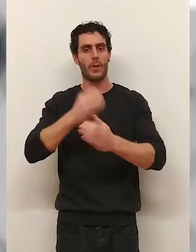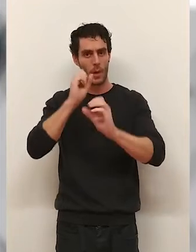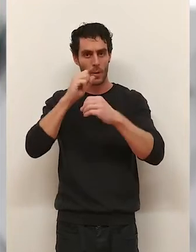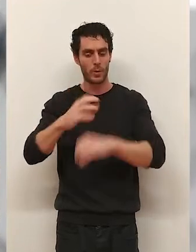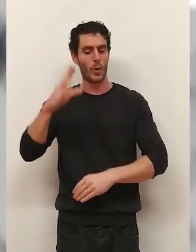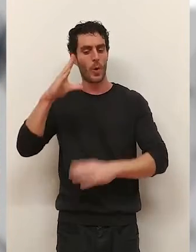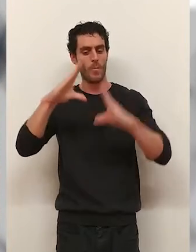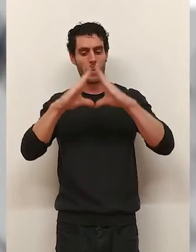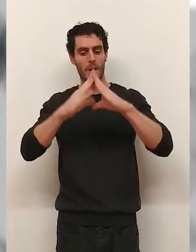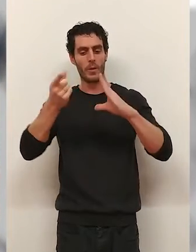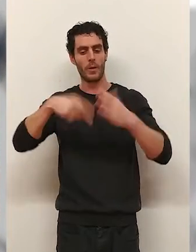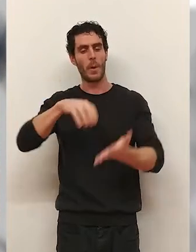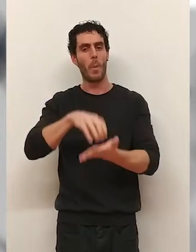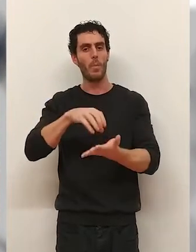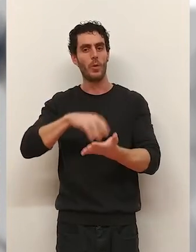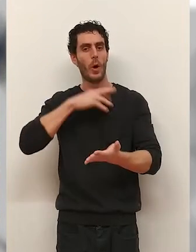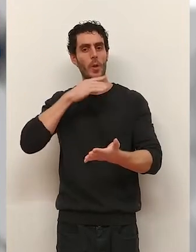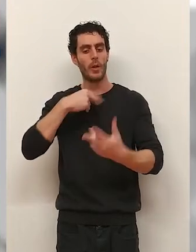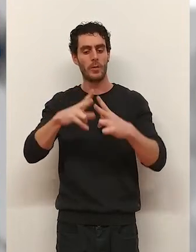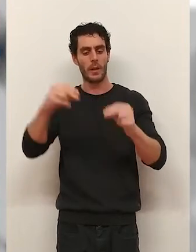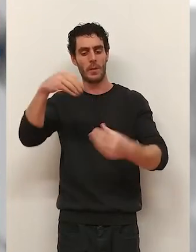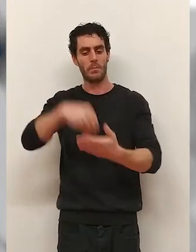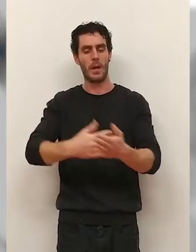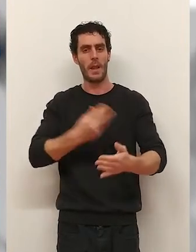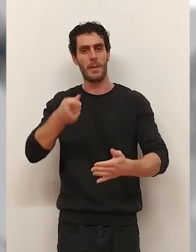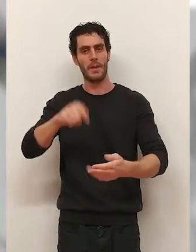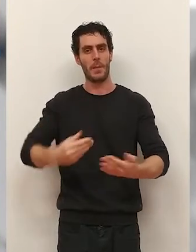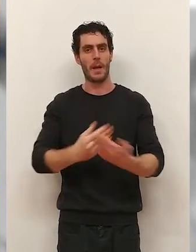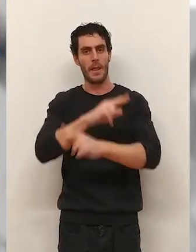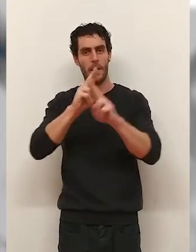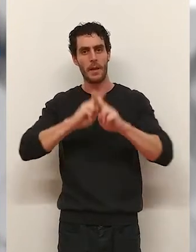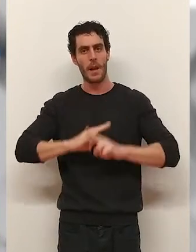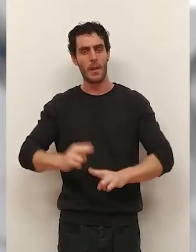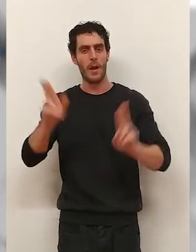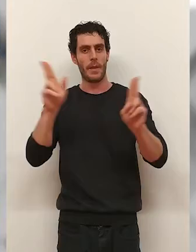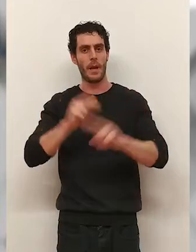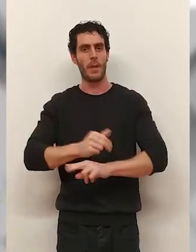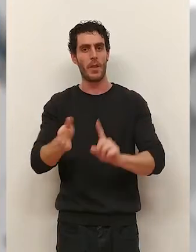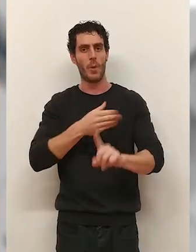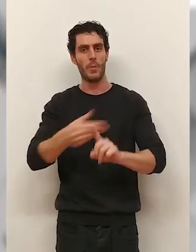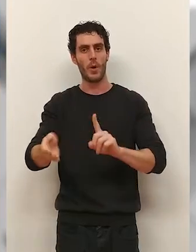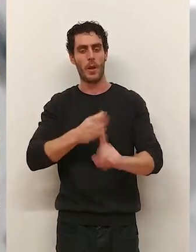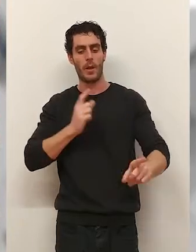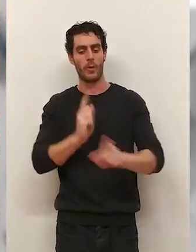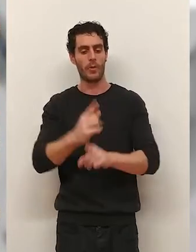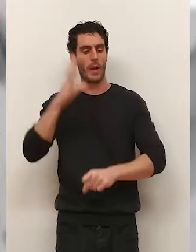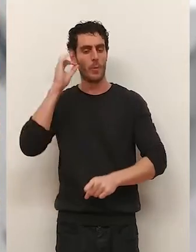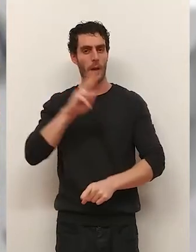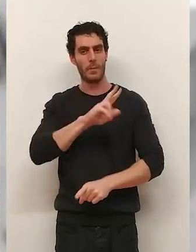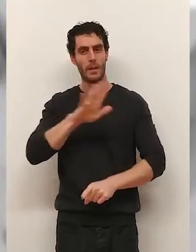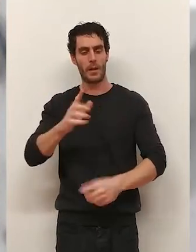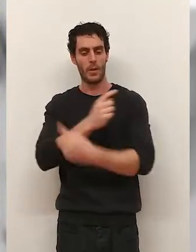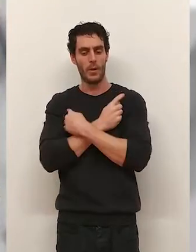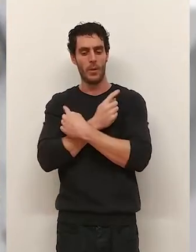o la instalación de un punto violeta en la universidad. Además, el Día Internacional de la Eliminación de la Violencia contra las Mujeres, el